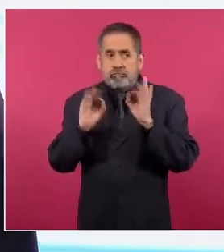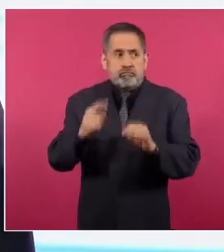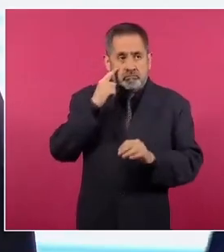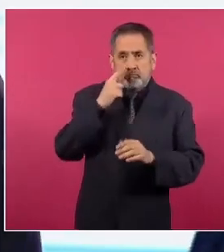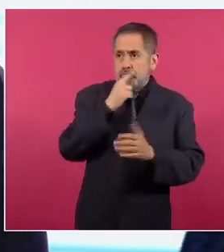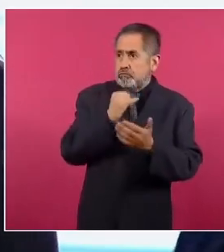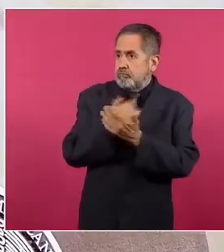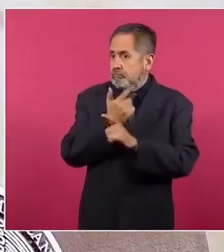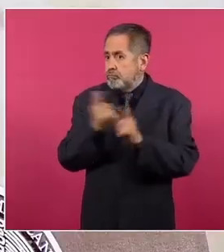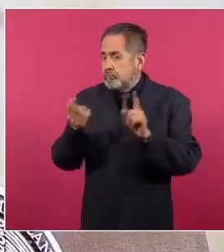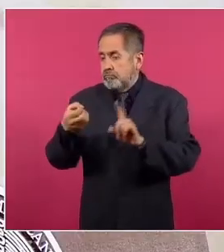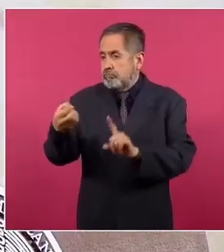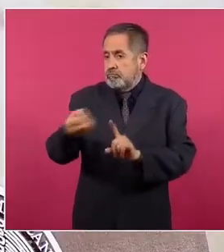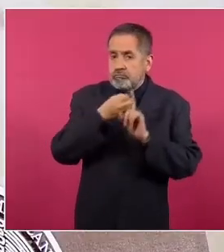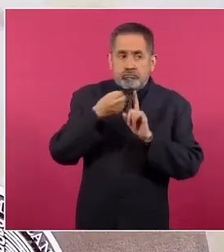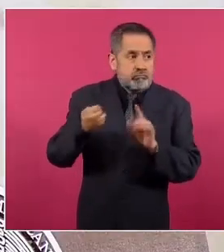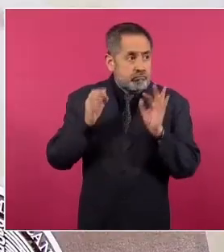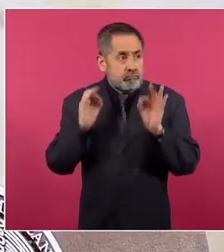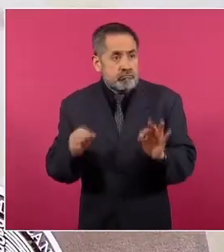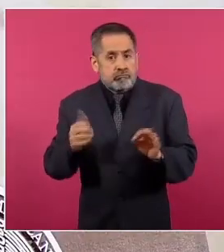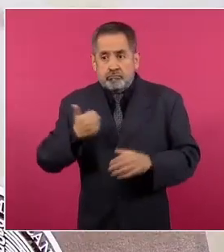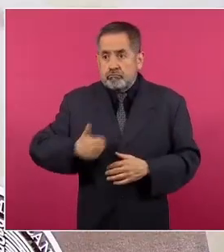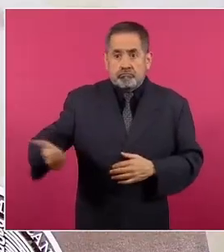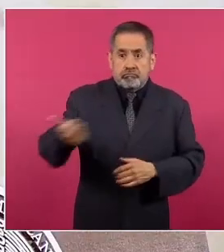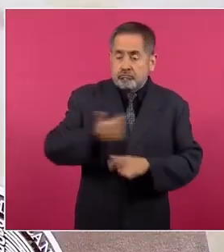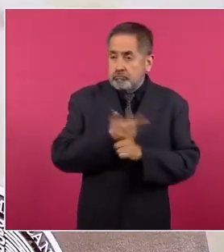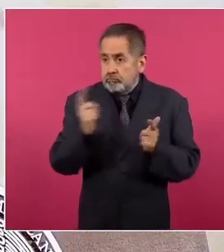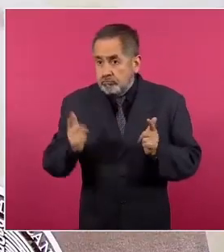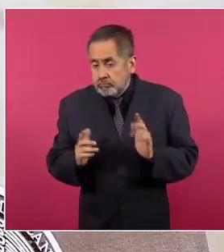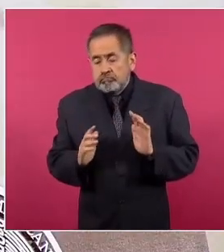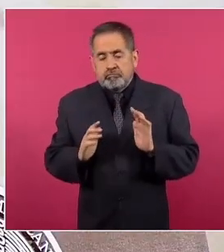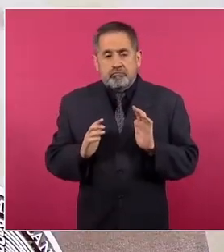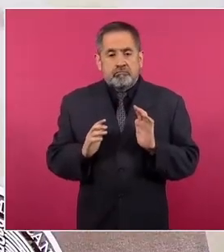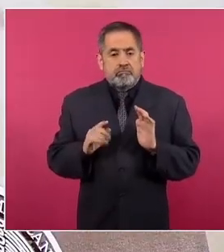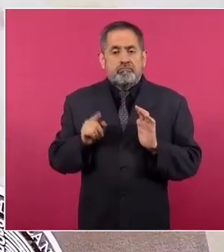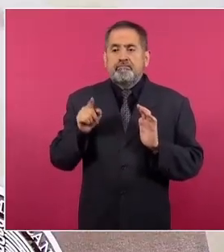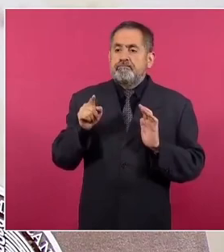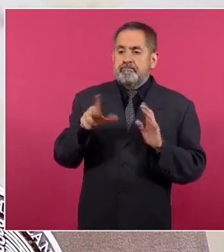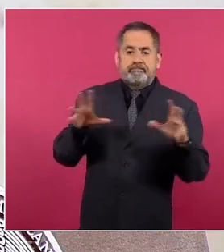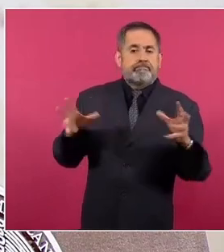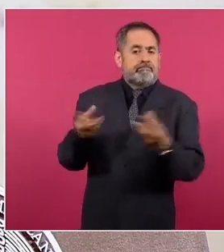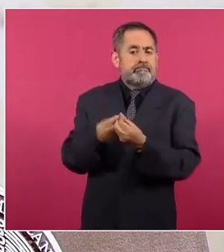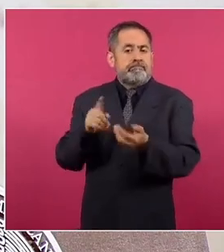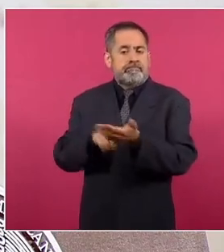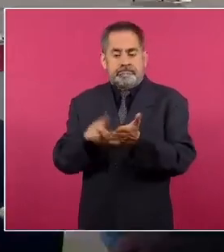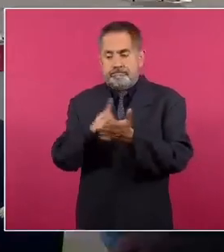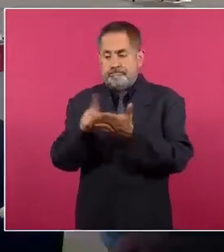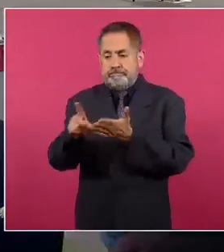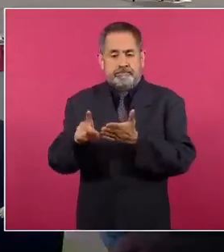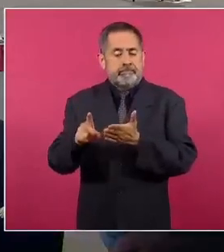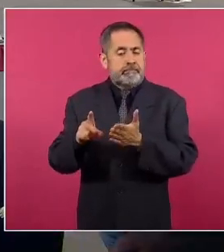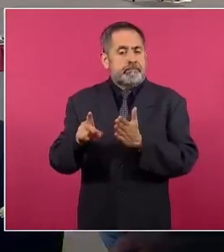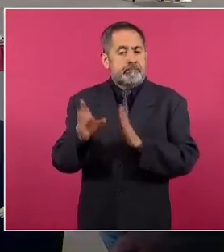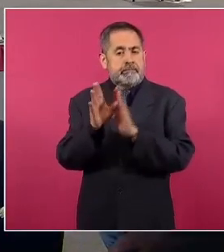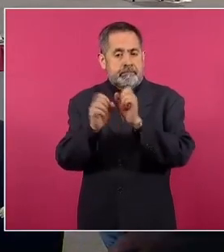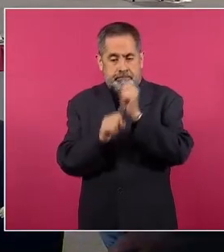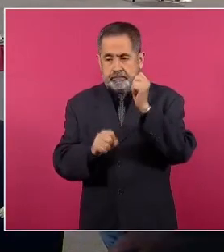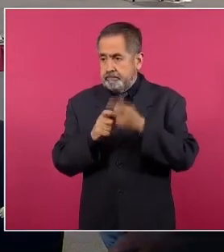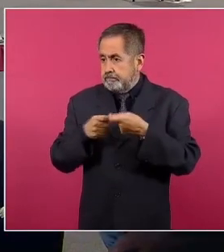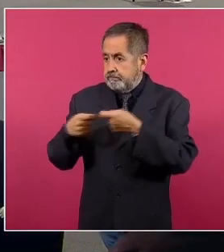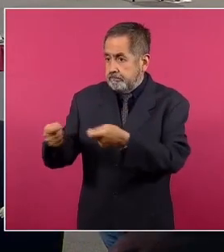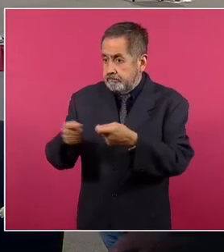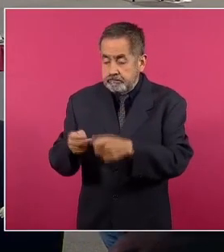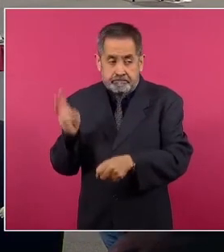orden interno y las libertades públicas, en suma los derechos que la Constitución le otorga a cada persona,